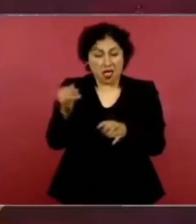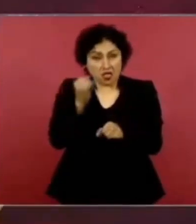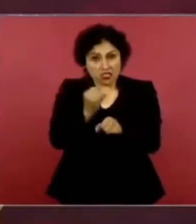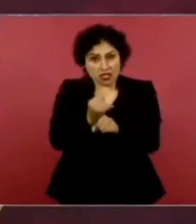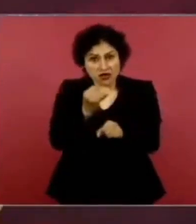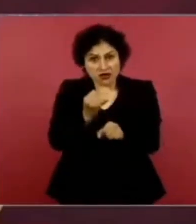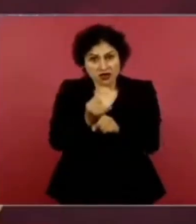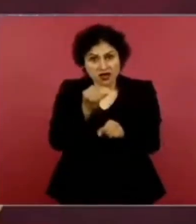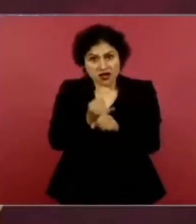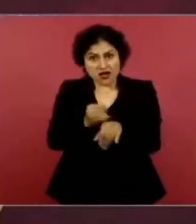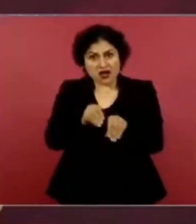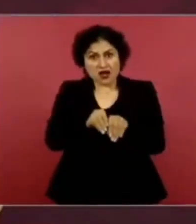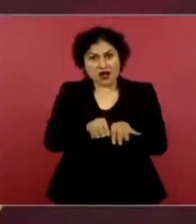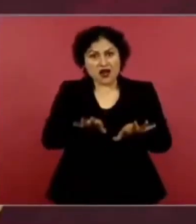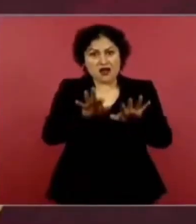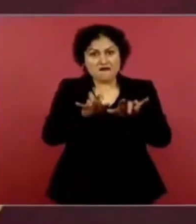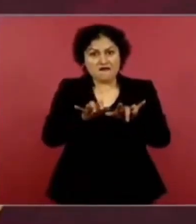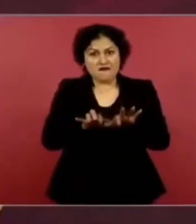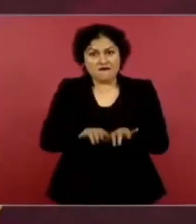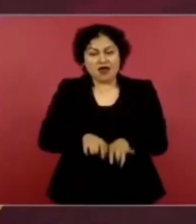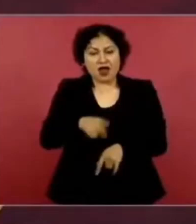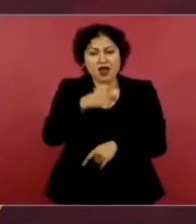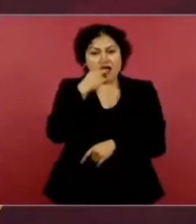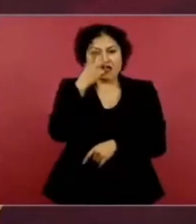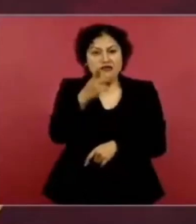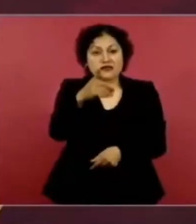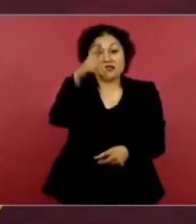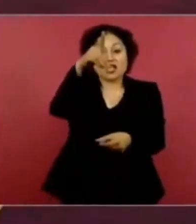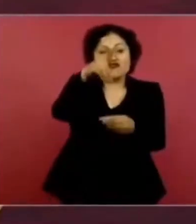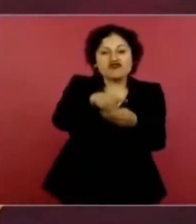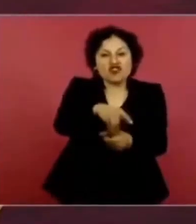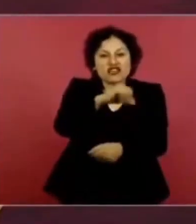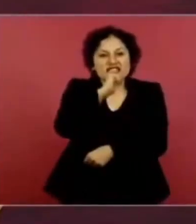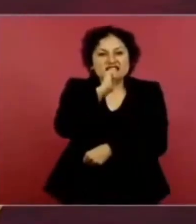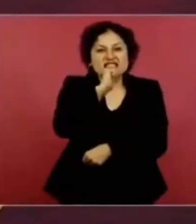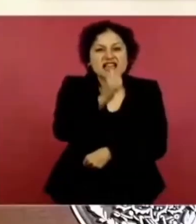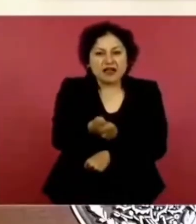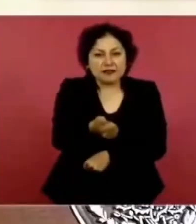no dones nada, imagínense,